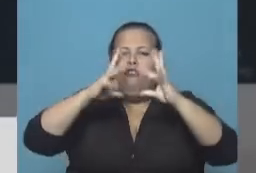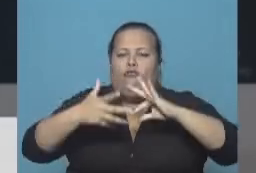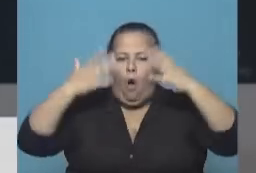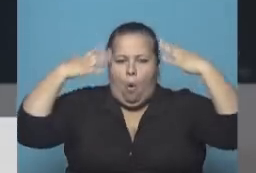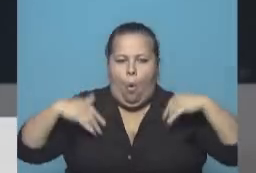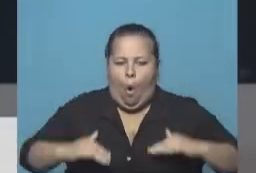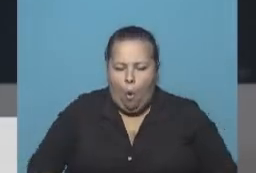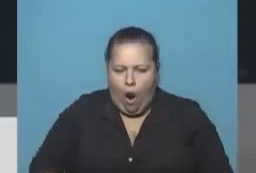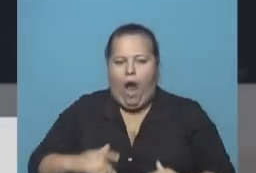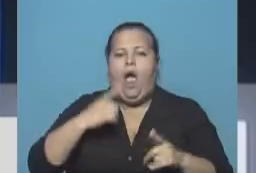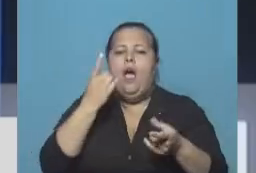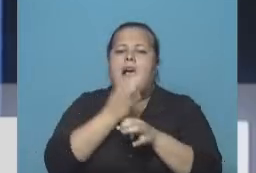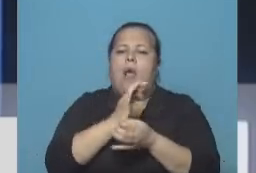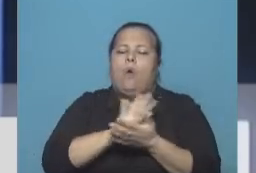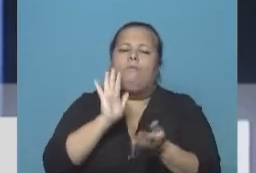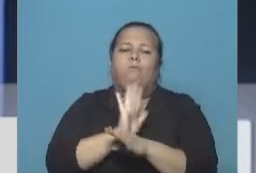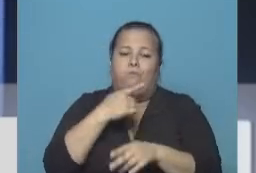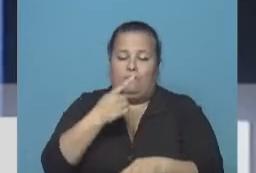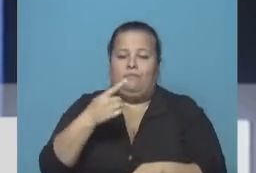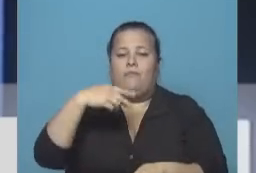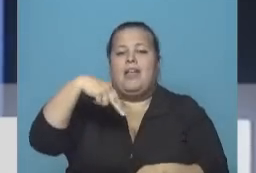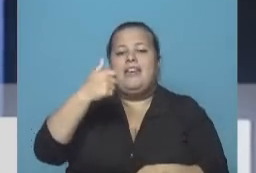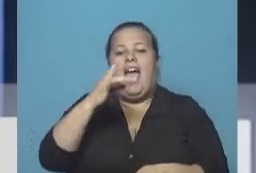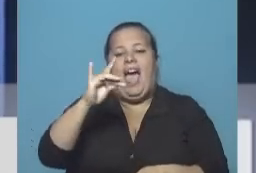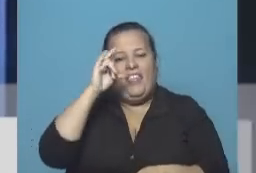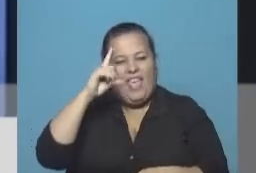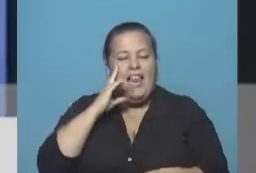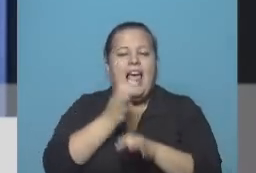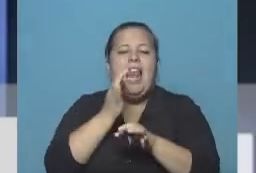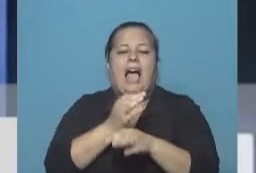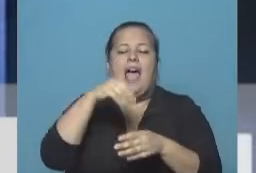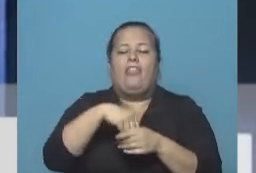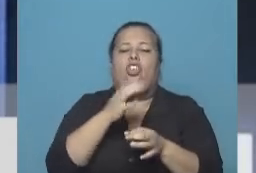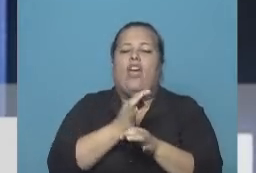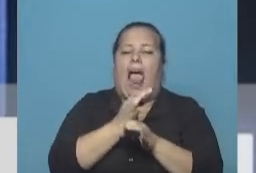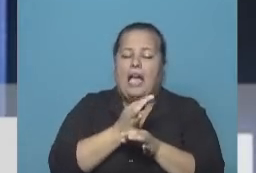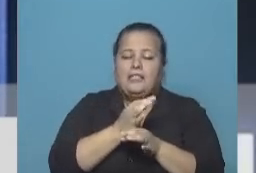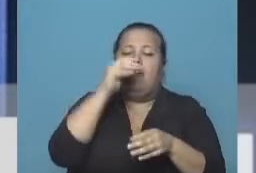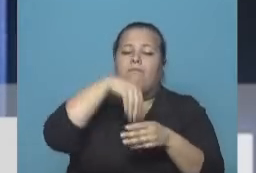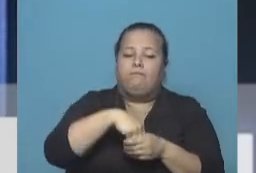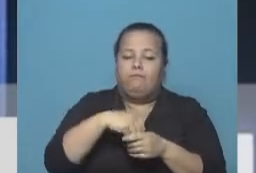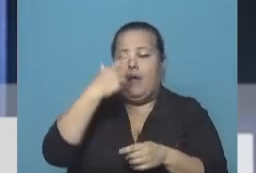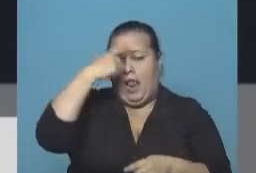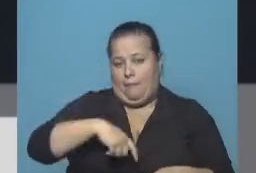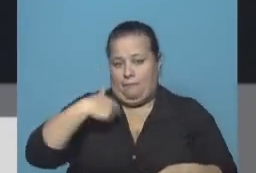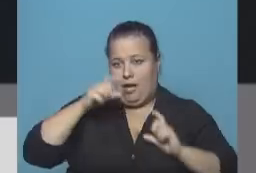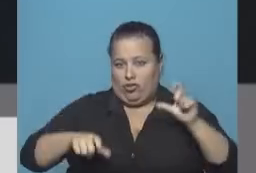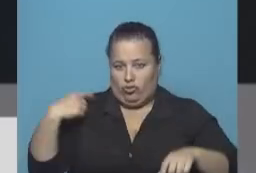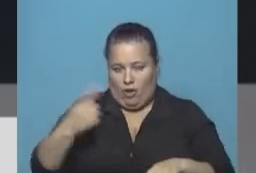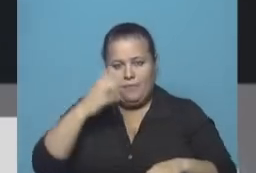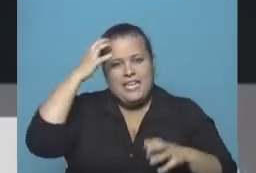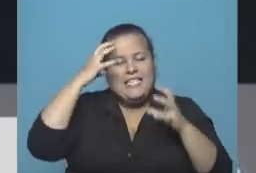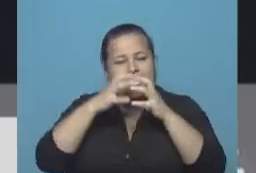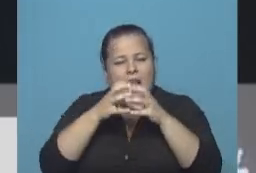homogénea y la nueva especie fue bautizada tal como decíamos, Homo nadelli, clasificada dentro del género al que pertenece el hombre moderno. Tenían un